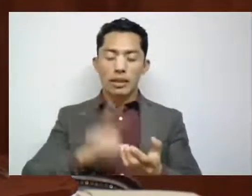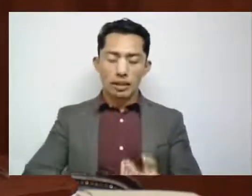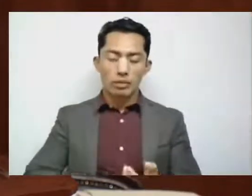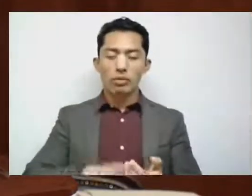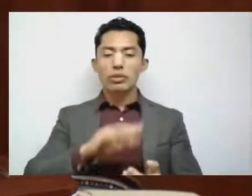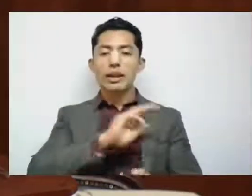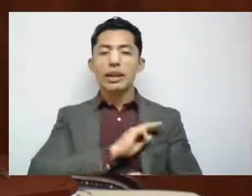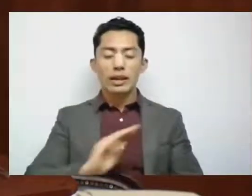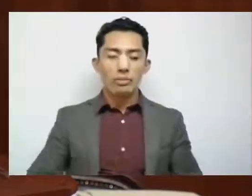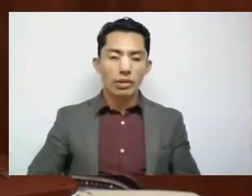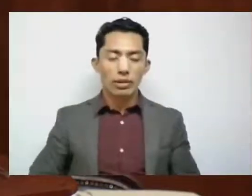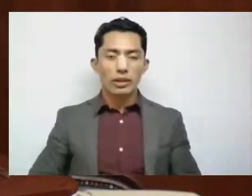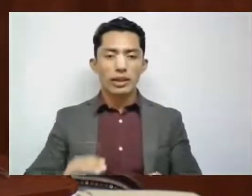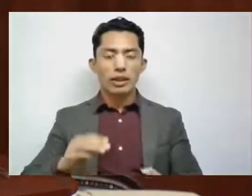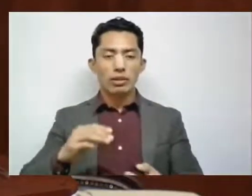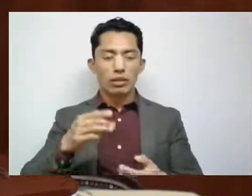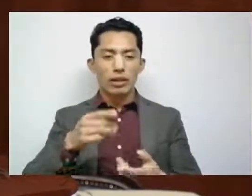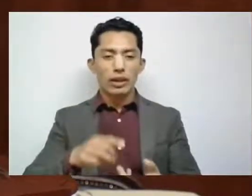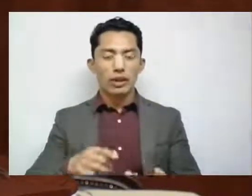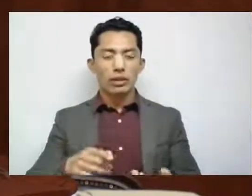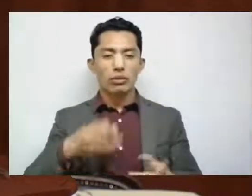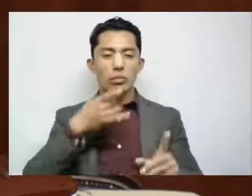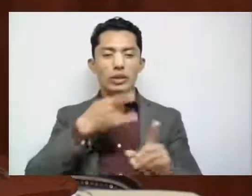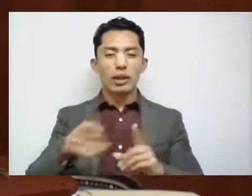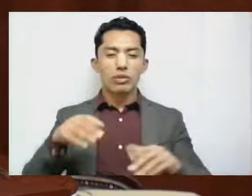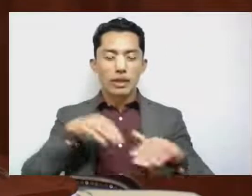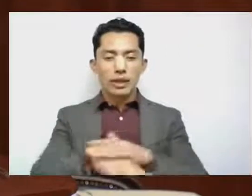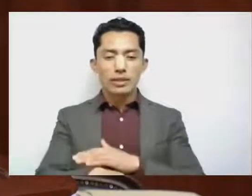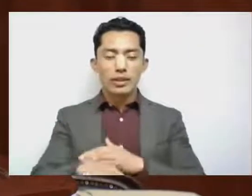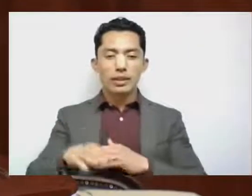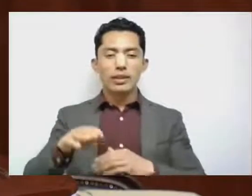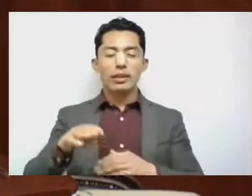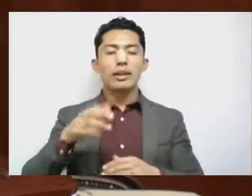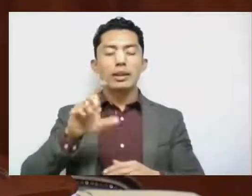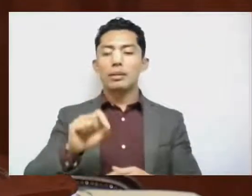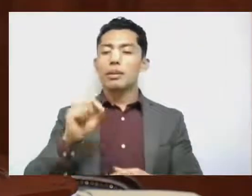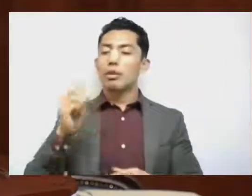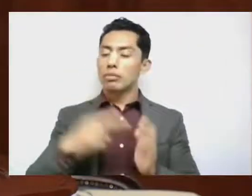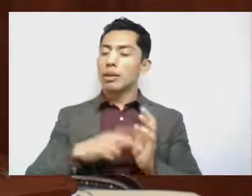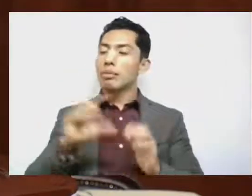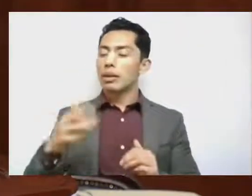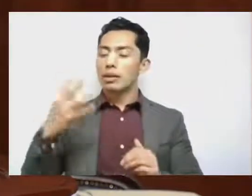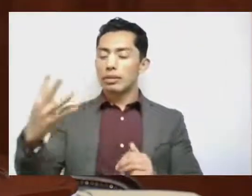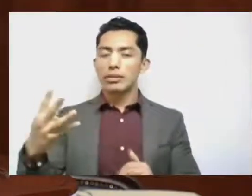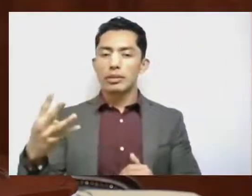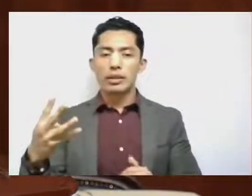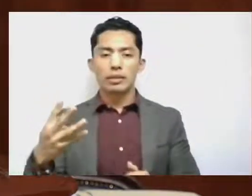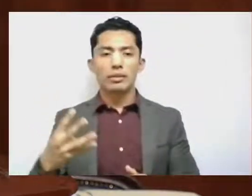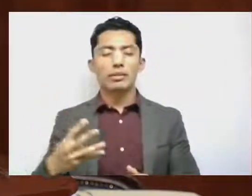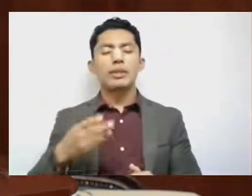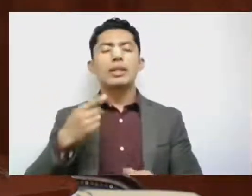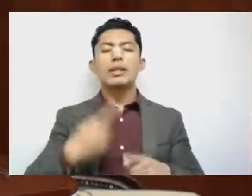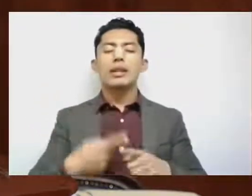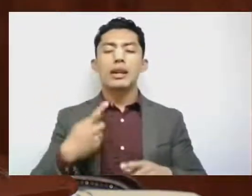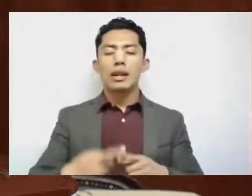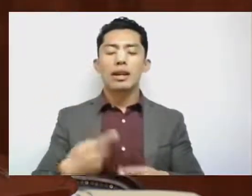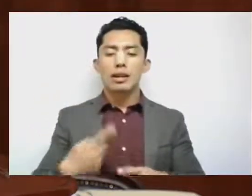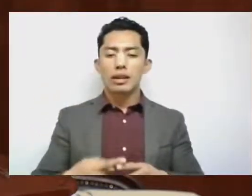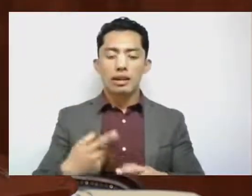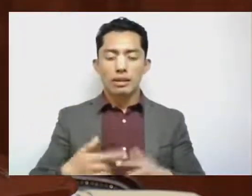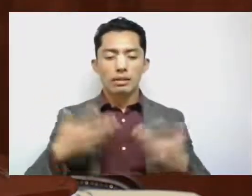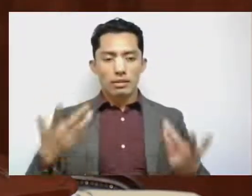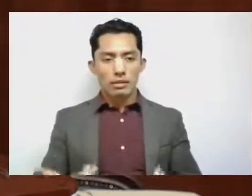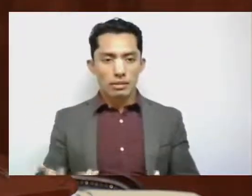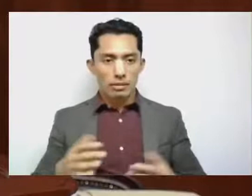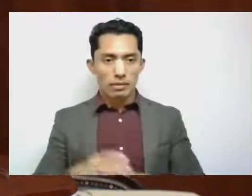municipal 2022-2024, lo tiene por parte de nuestra